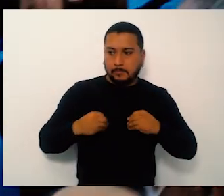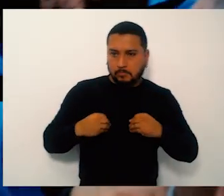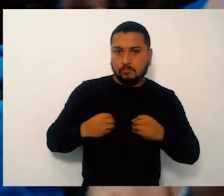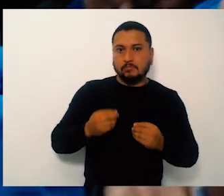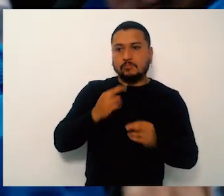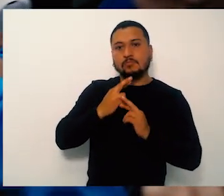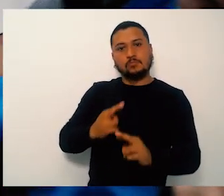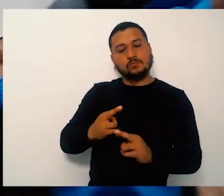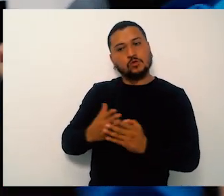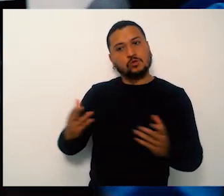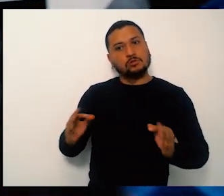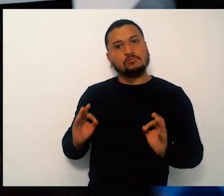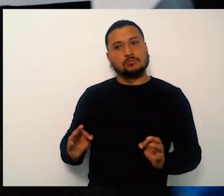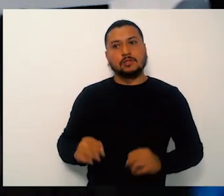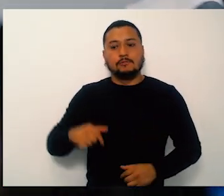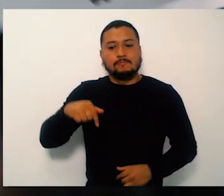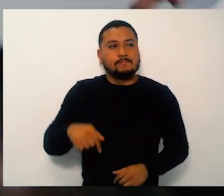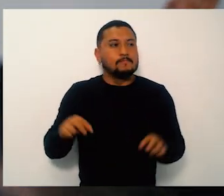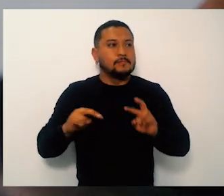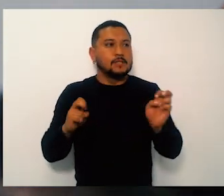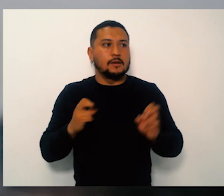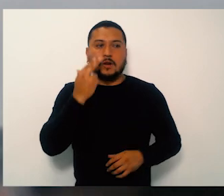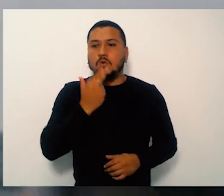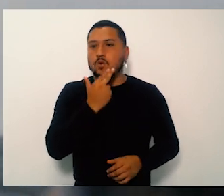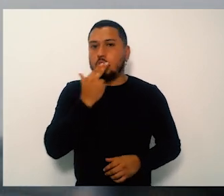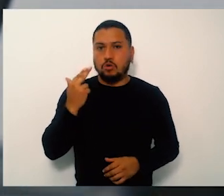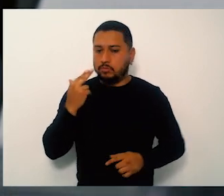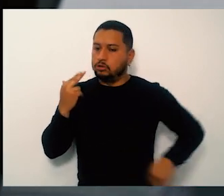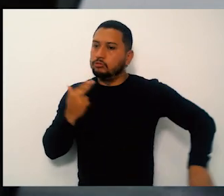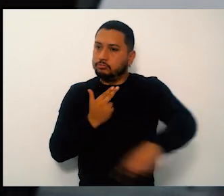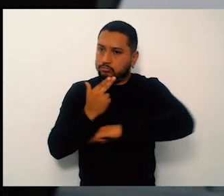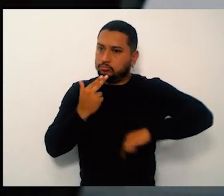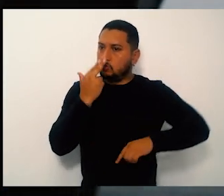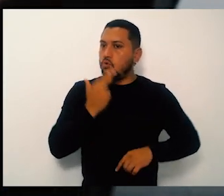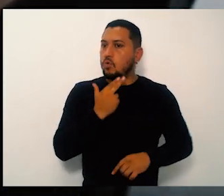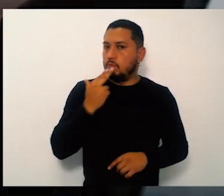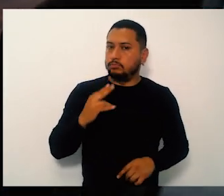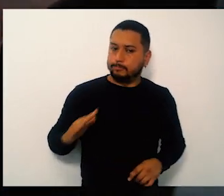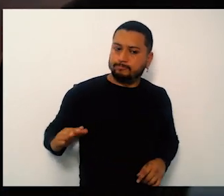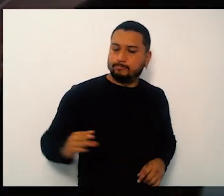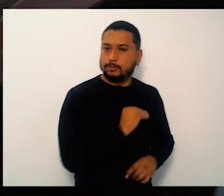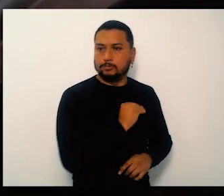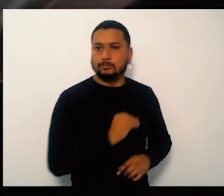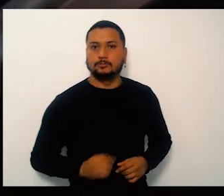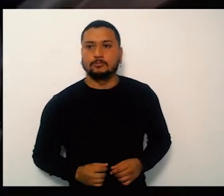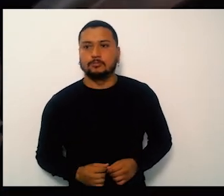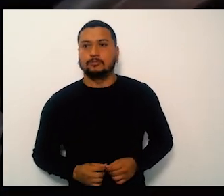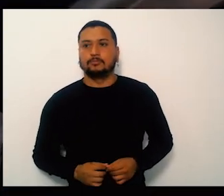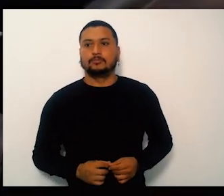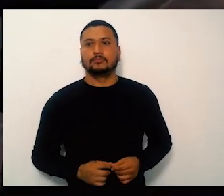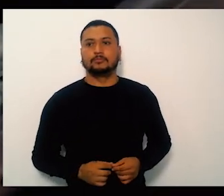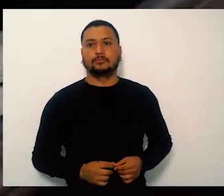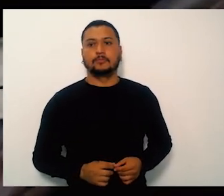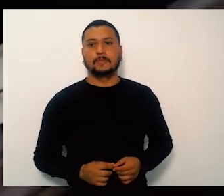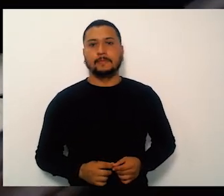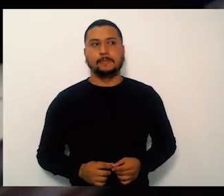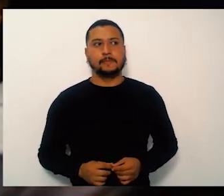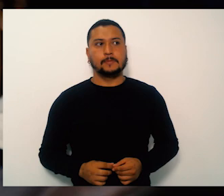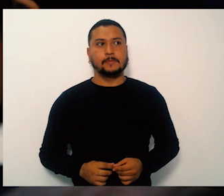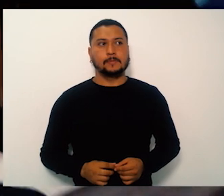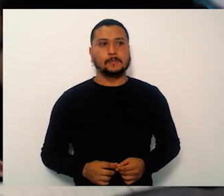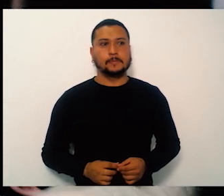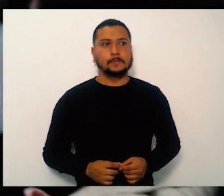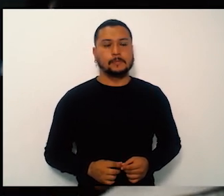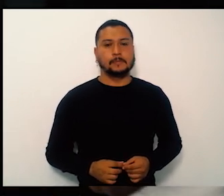asociados de la Asociación de Usuarios de la Salud de USP. Gracias por acompañarme. Doctor Pineda, gracias por esa